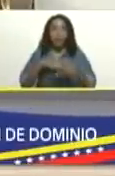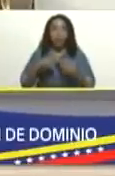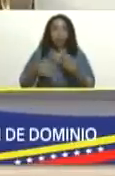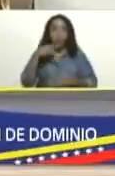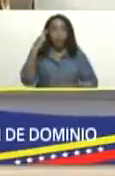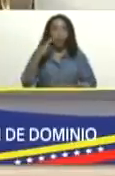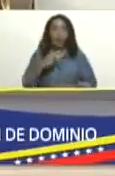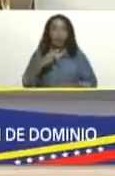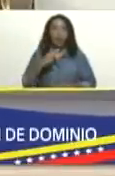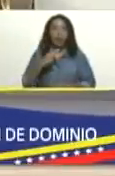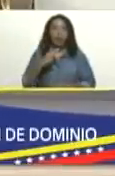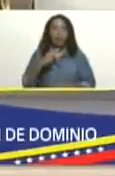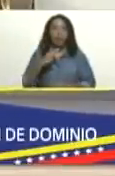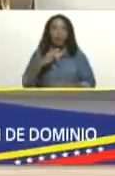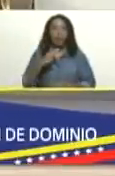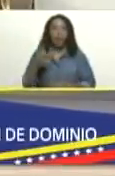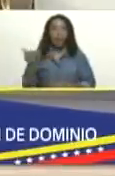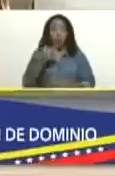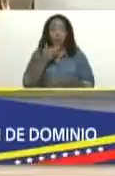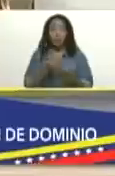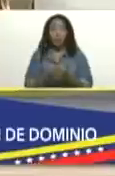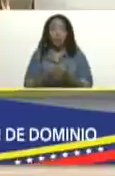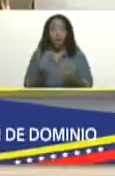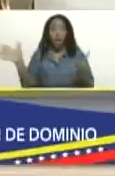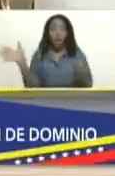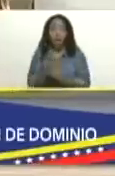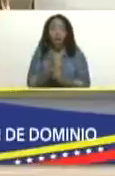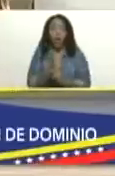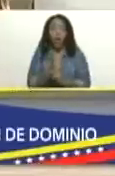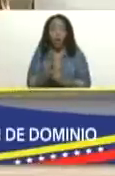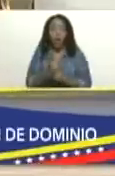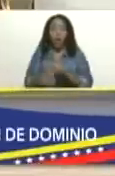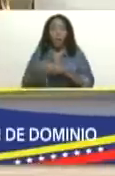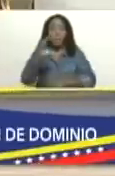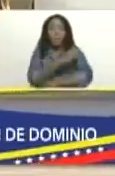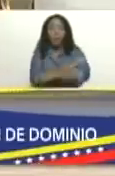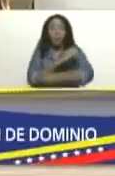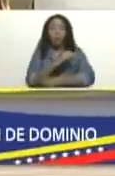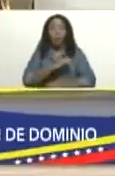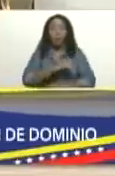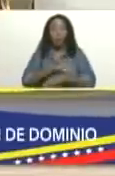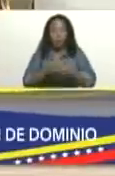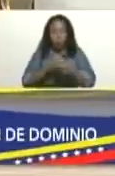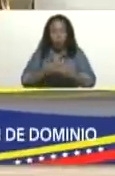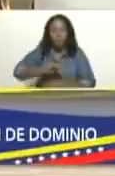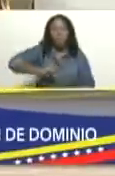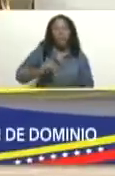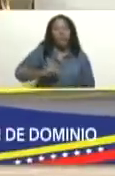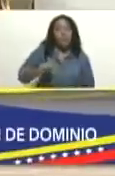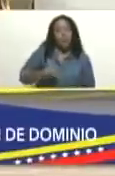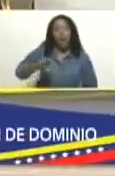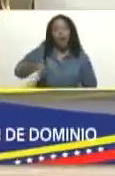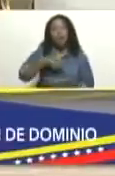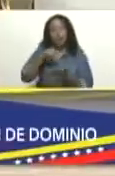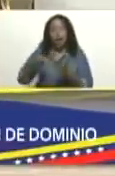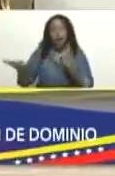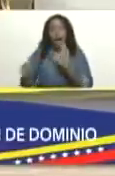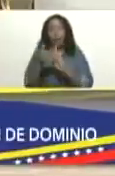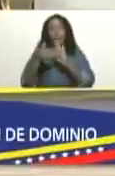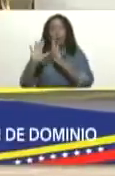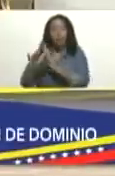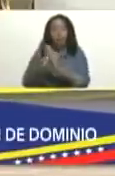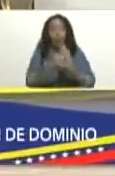han permitido estos logros a la policía nacional anticorrupción al servicio